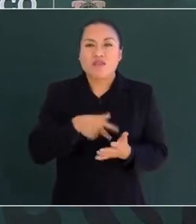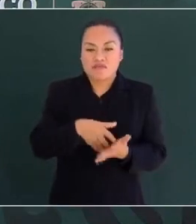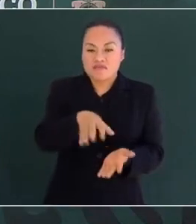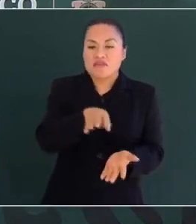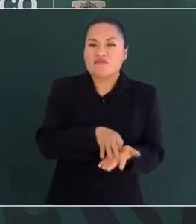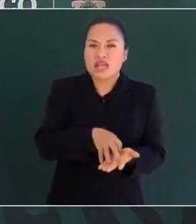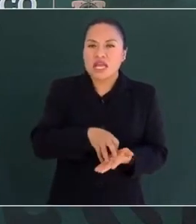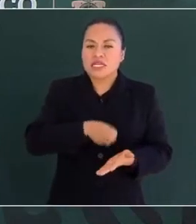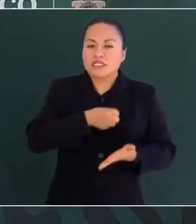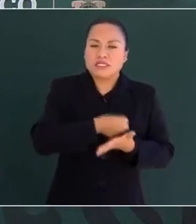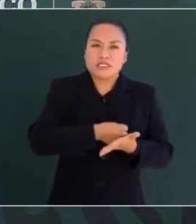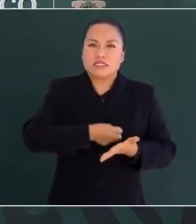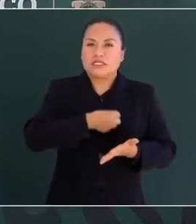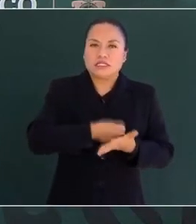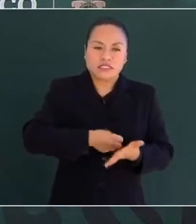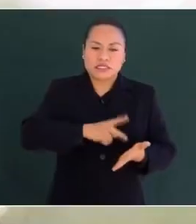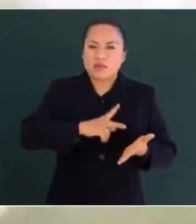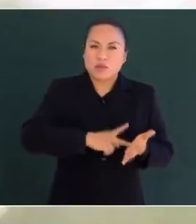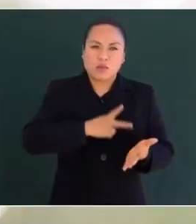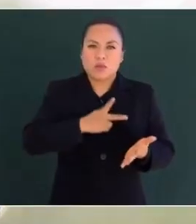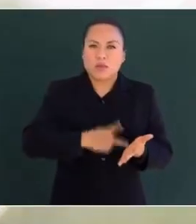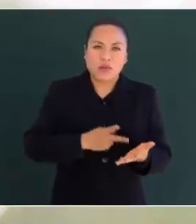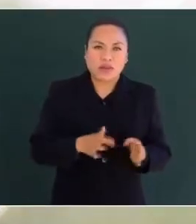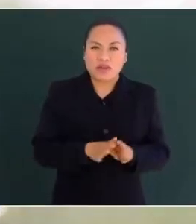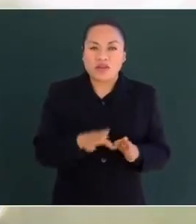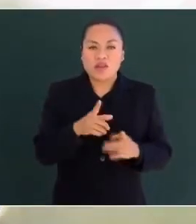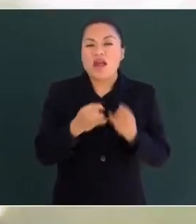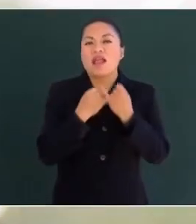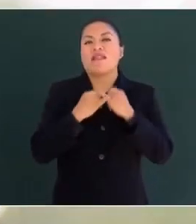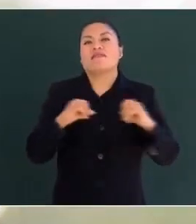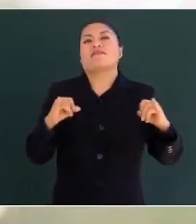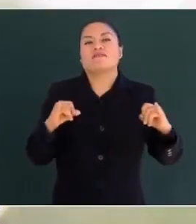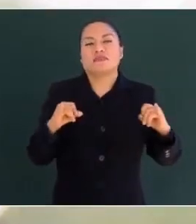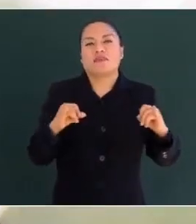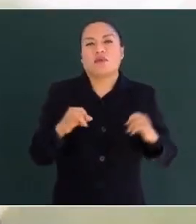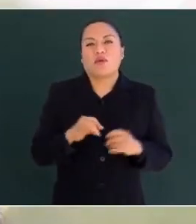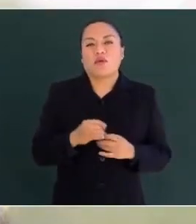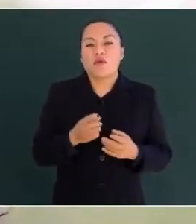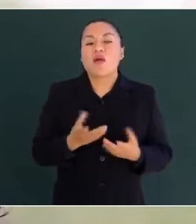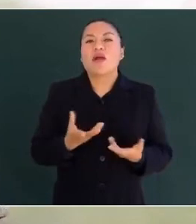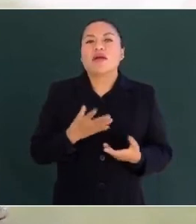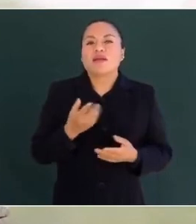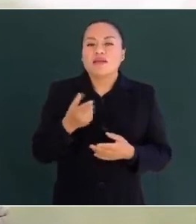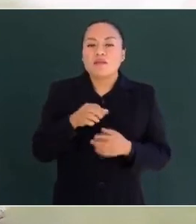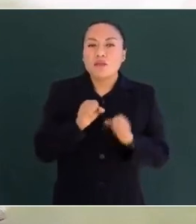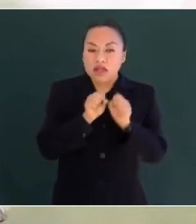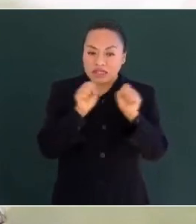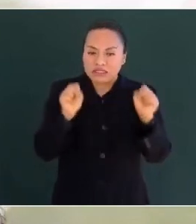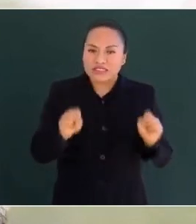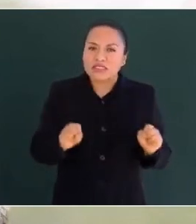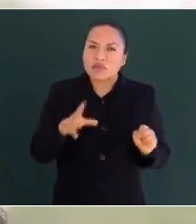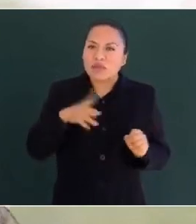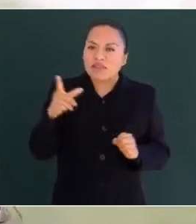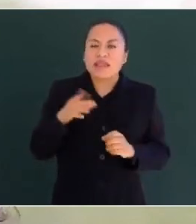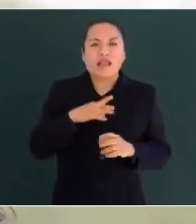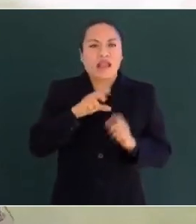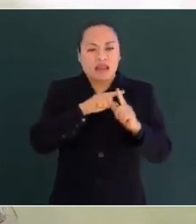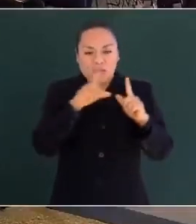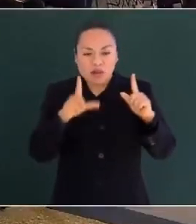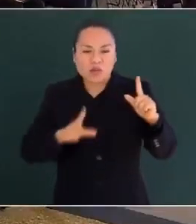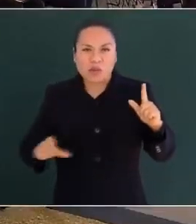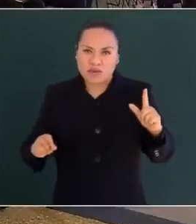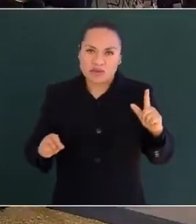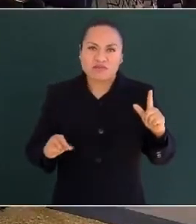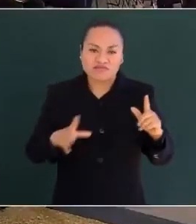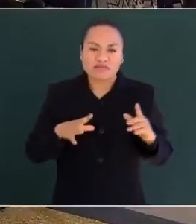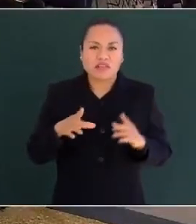constancia y su inalterable decisión, tanto por la independencia democracia, cuanto por el sistema republicano. Sólo,